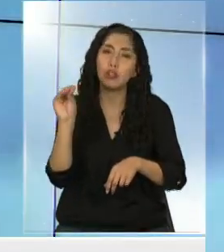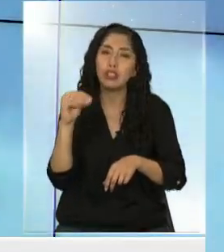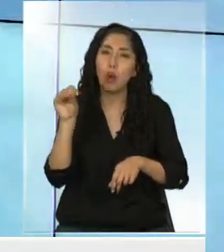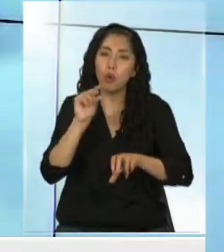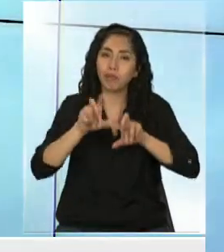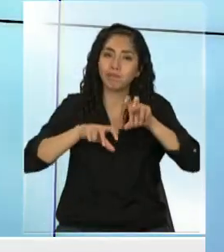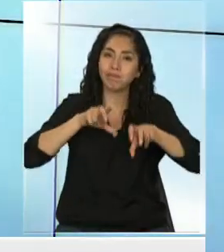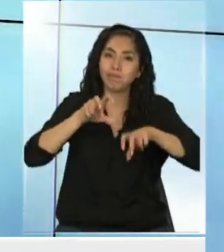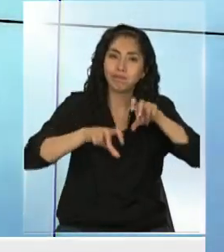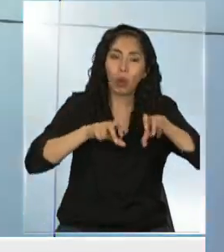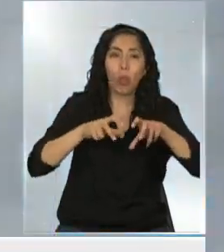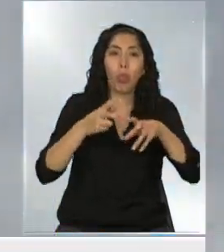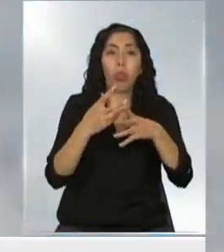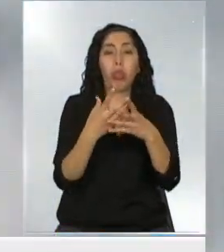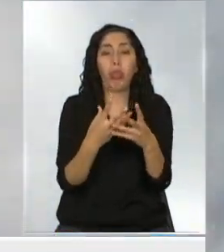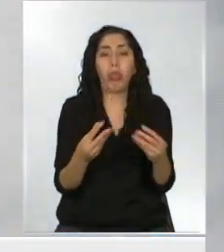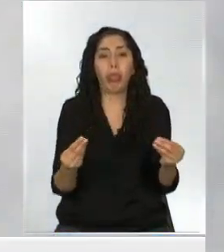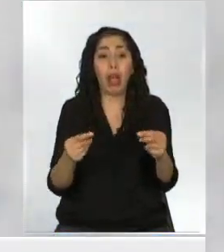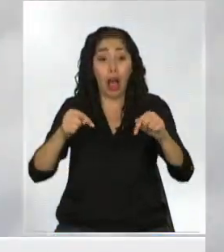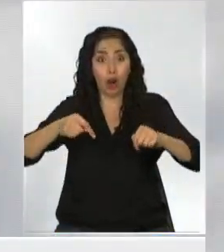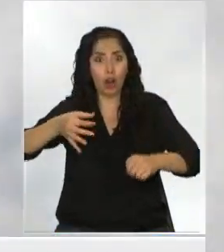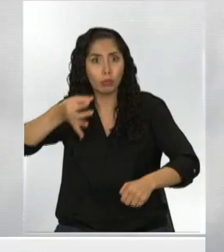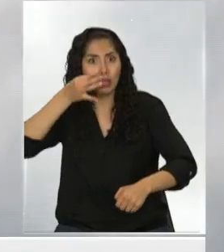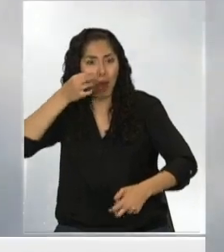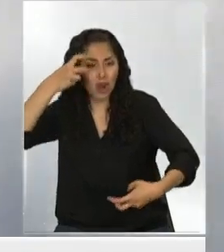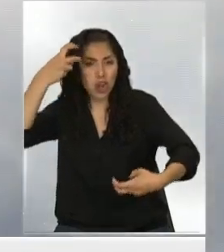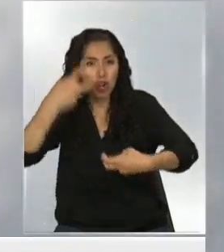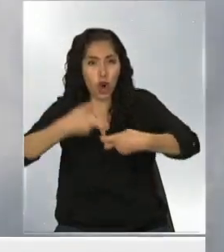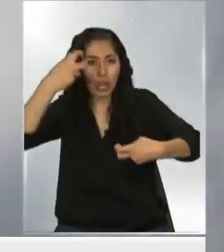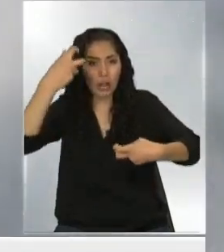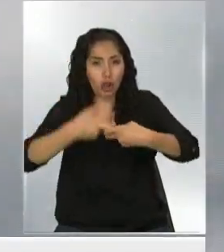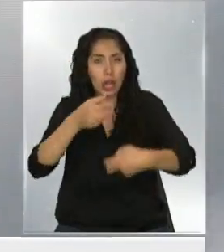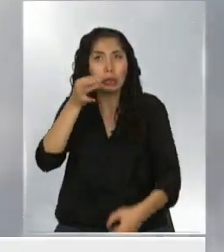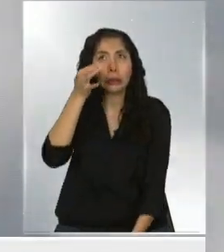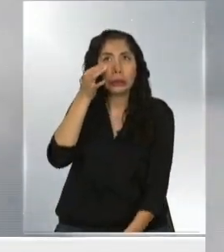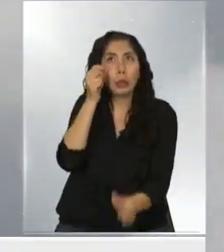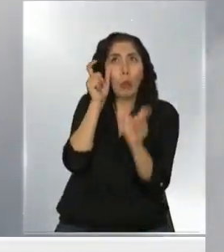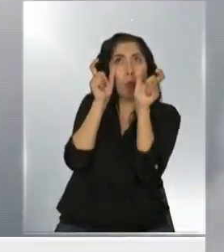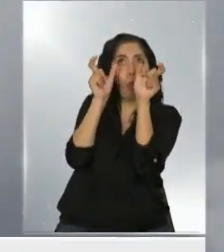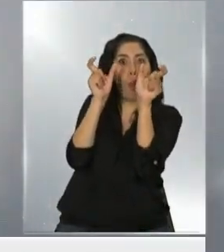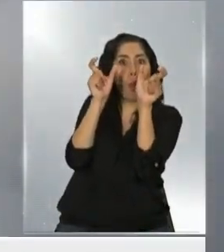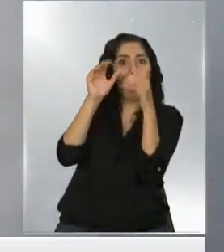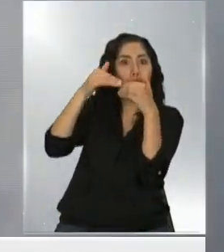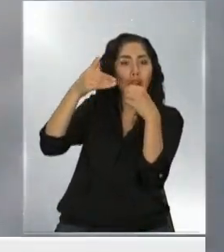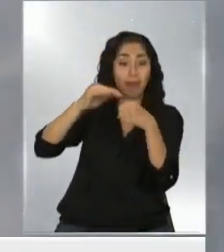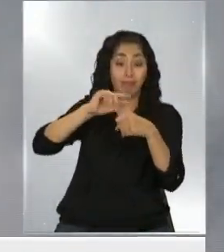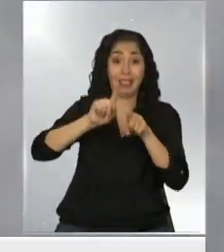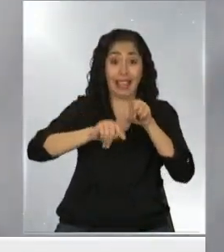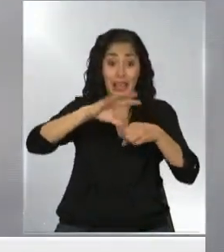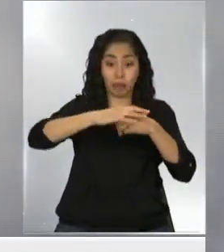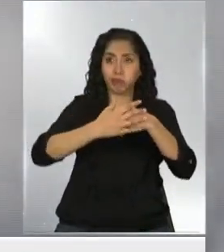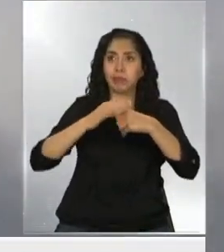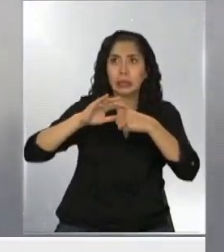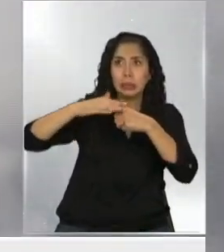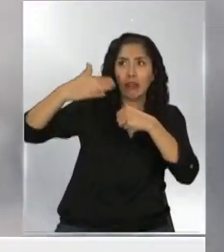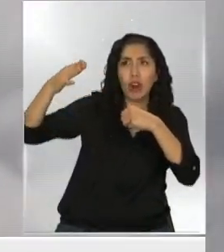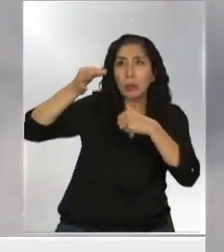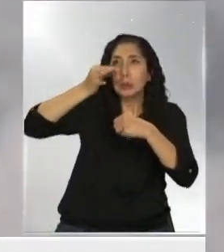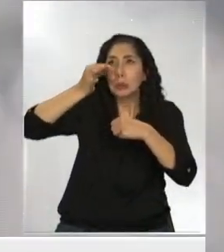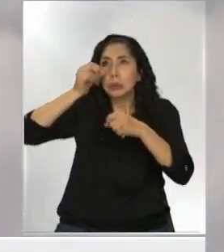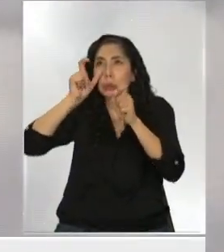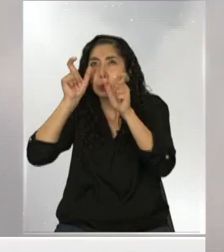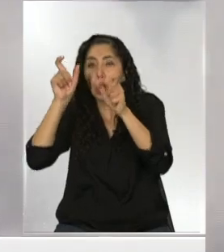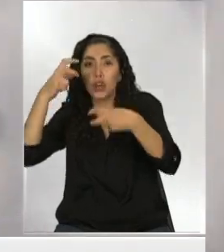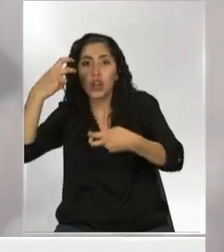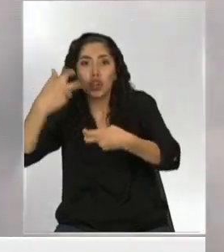observando un montón de estas rocas con ojos electrónicos y estamos tratando de vigilarlas. Todavía no sabemos qué podemos hacer si alguna viene en curso de